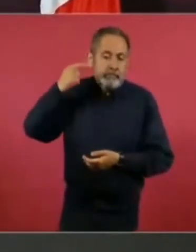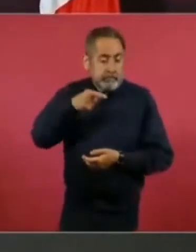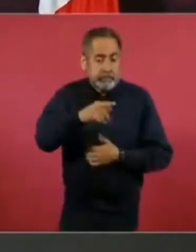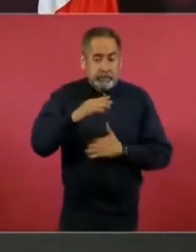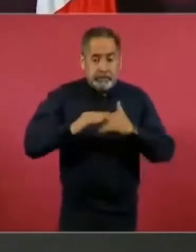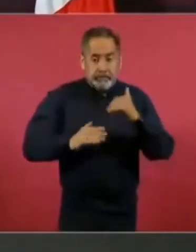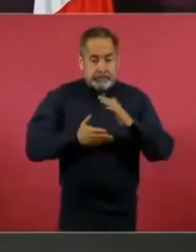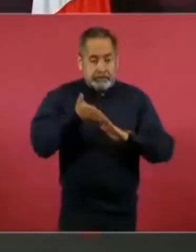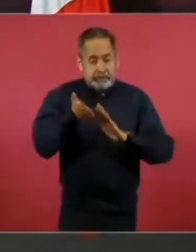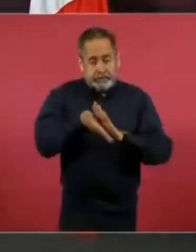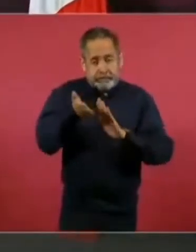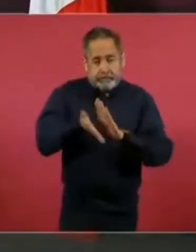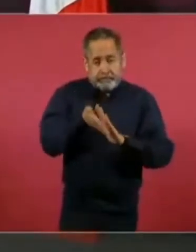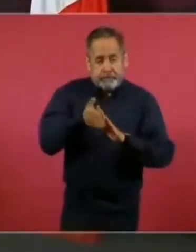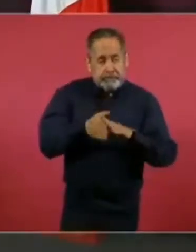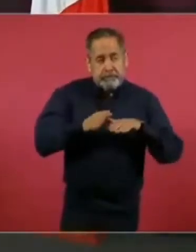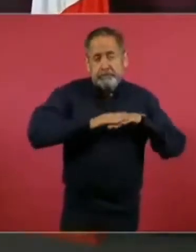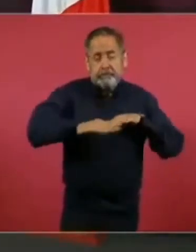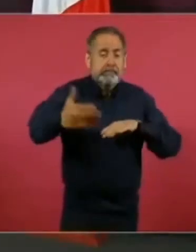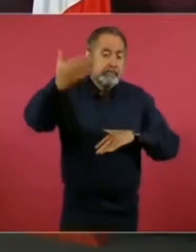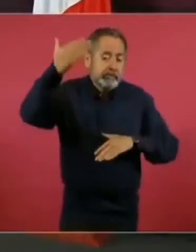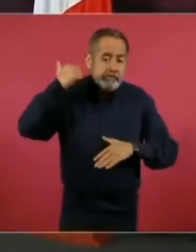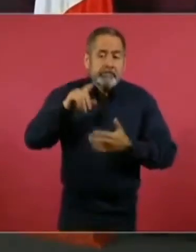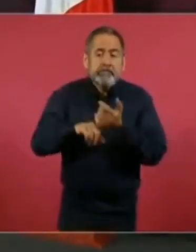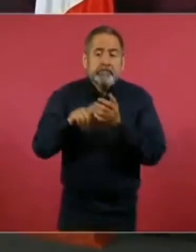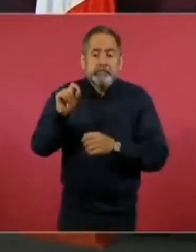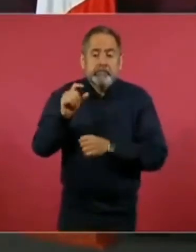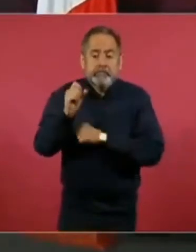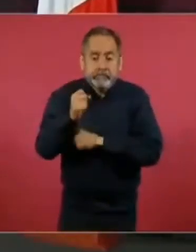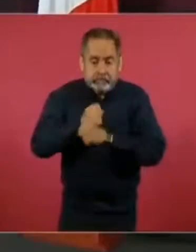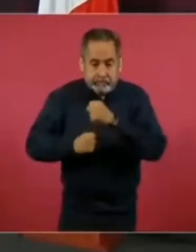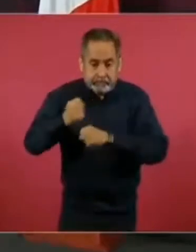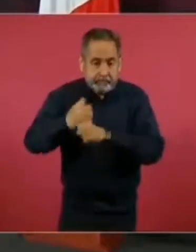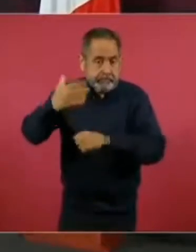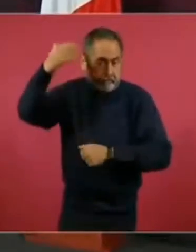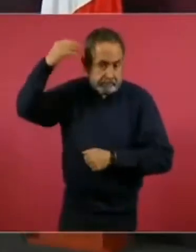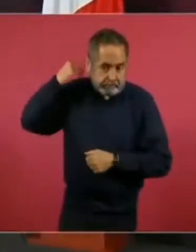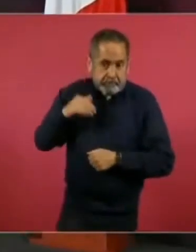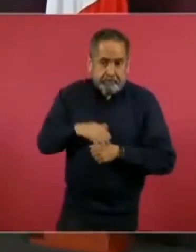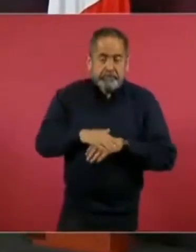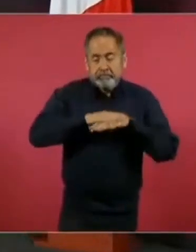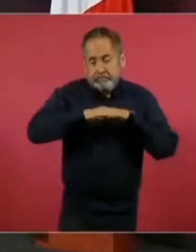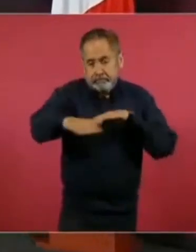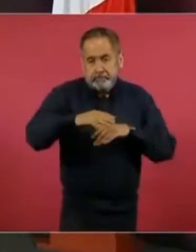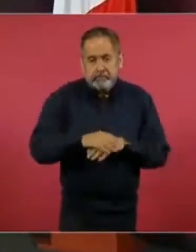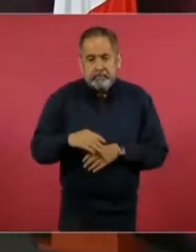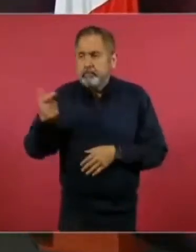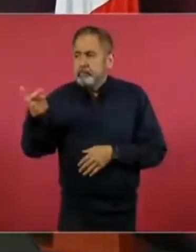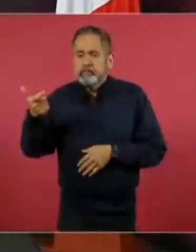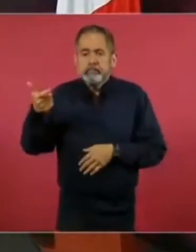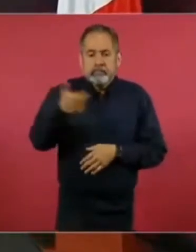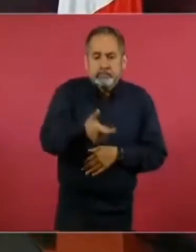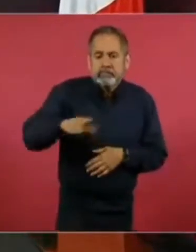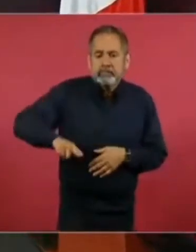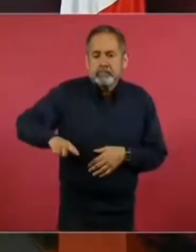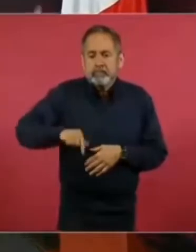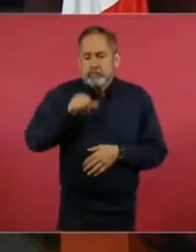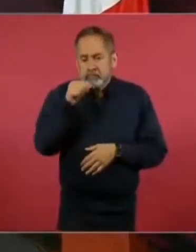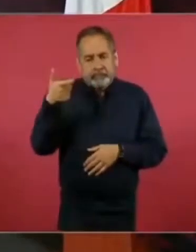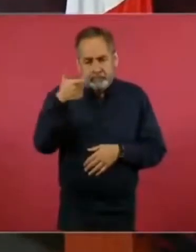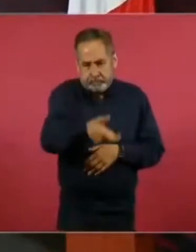hicieron una carretera hace 20 años, Y ahora tapan, porque quieren que